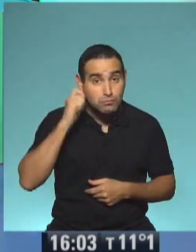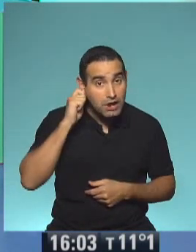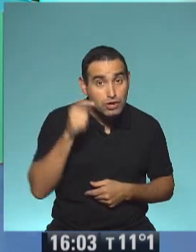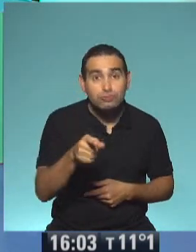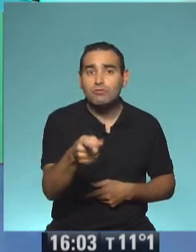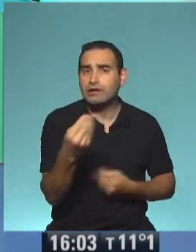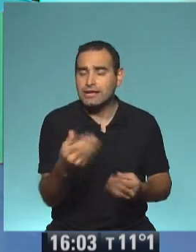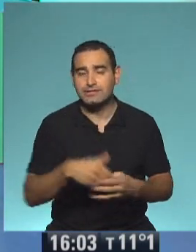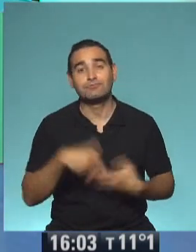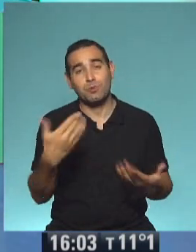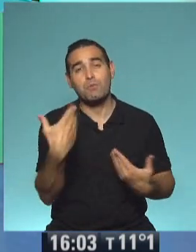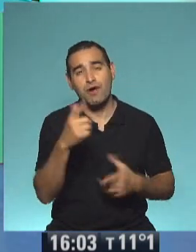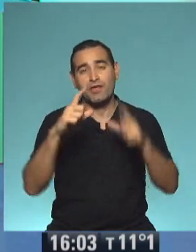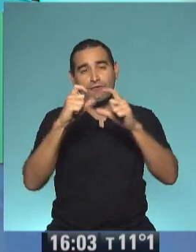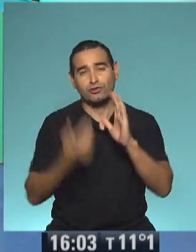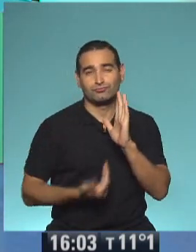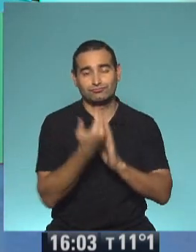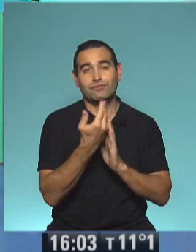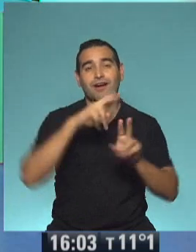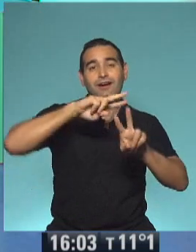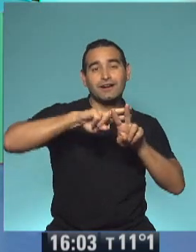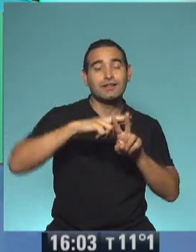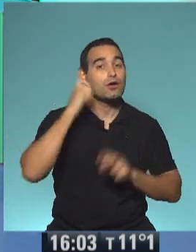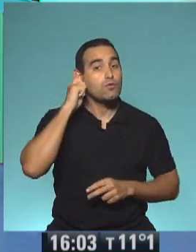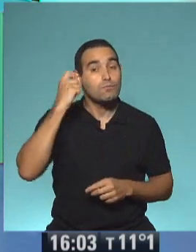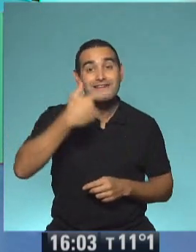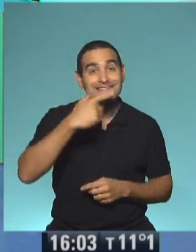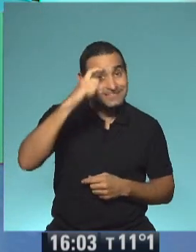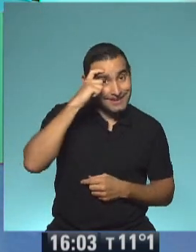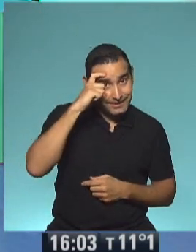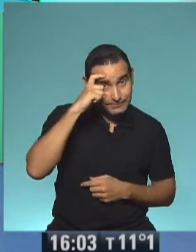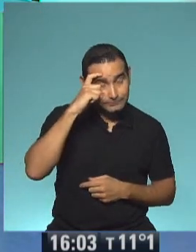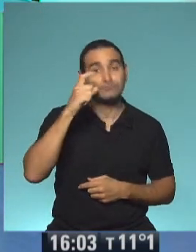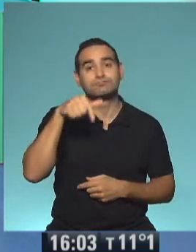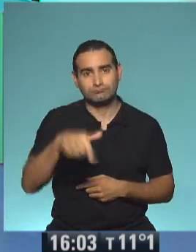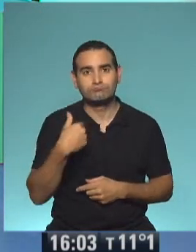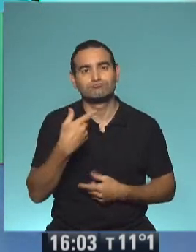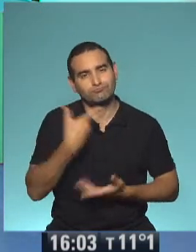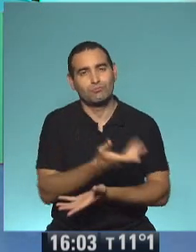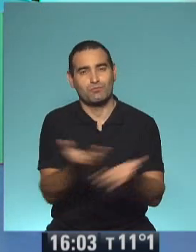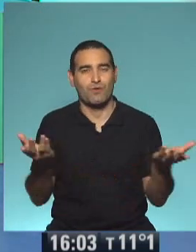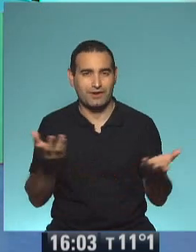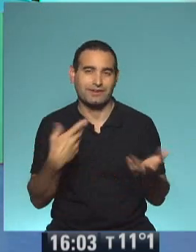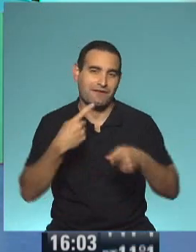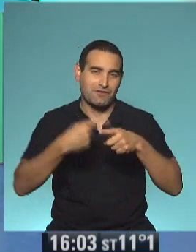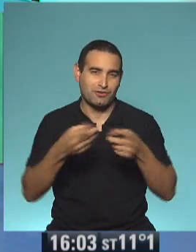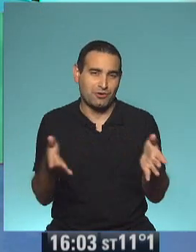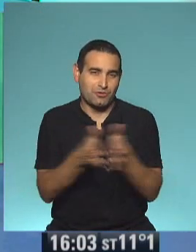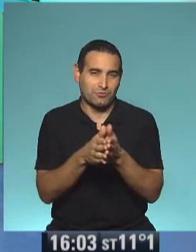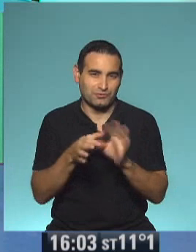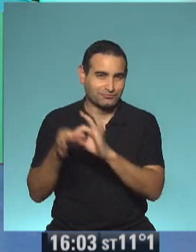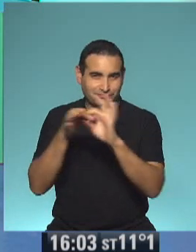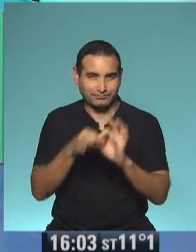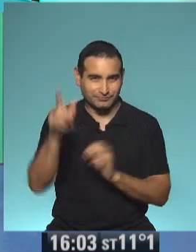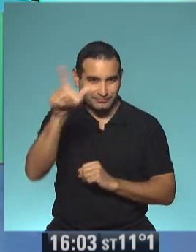¿qué pueden hacer, Mau? Pueden subir una foto a sus redes sociales con el hashtag cumple ese E. Y nosotros vamos a estar compartiendo y celebrando con todo el